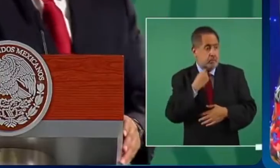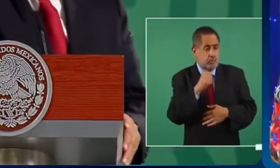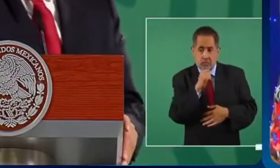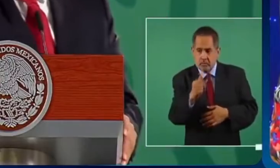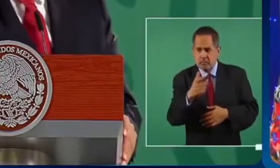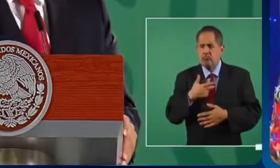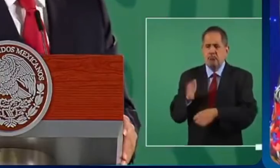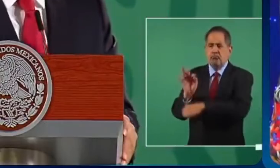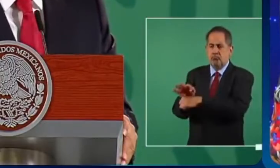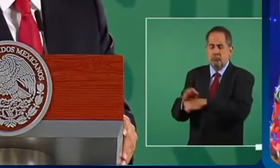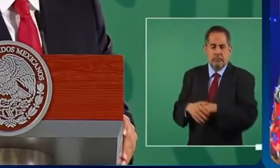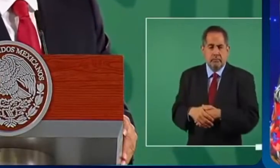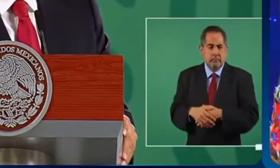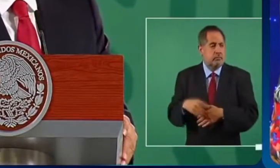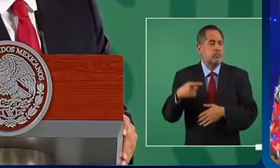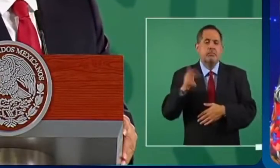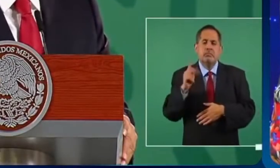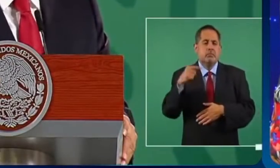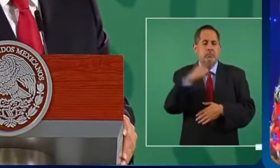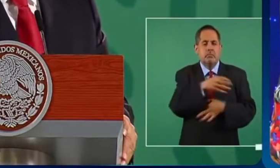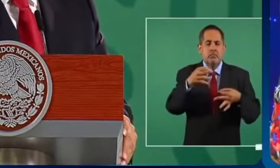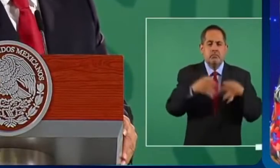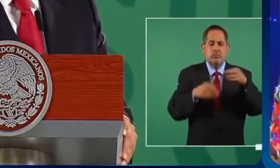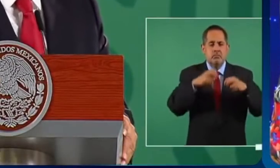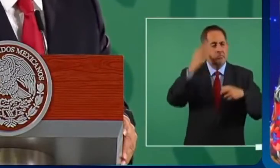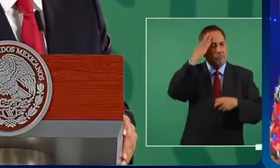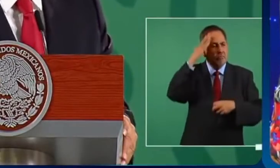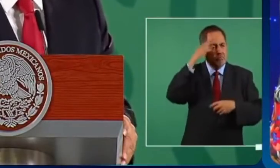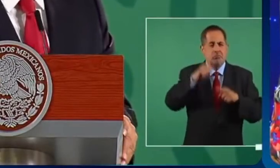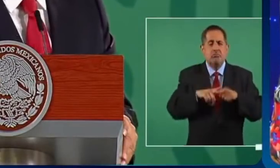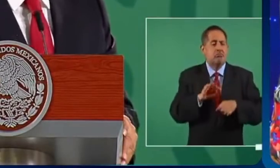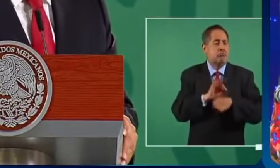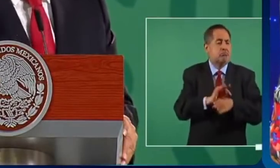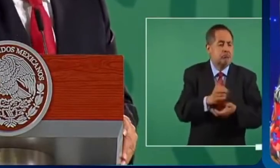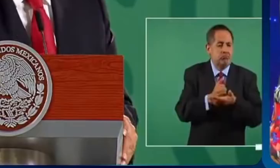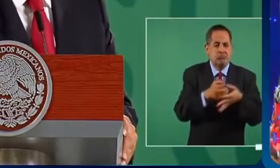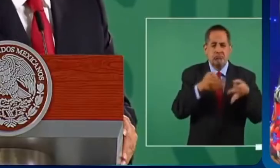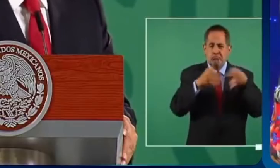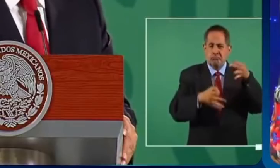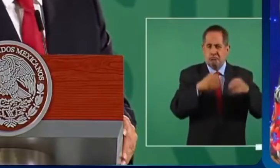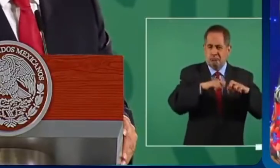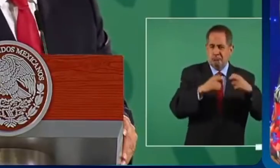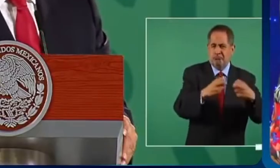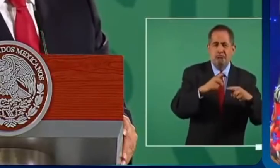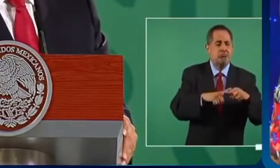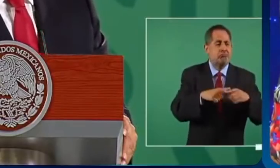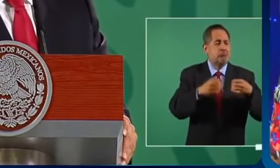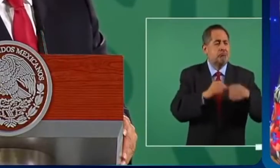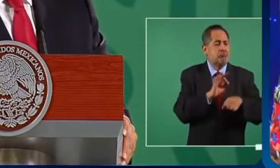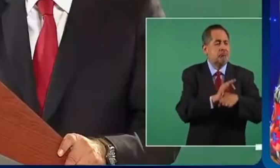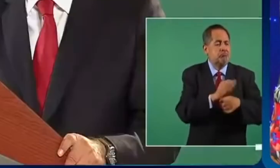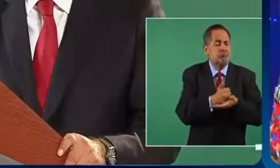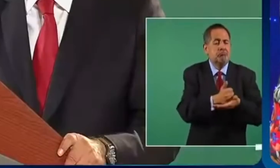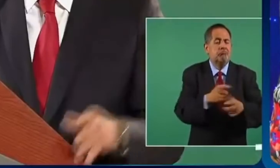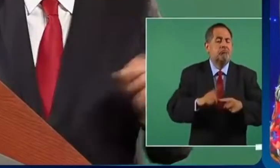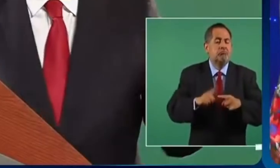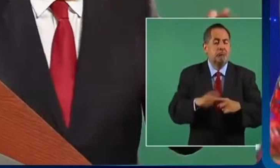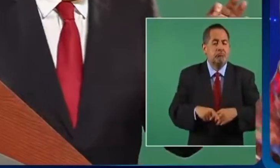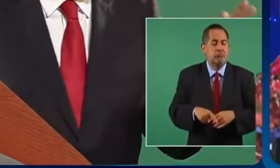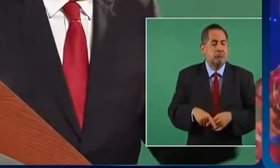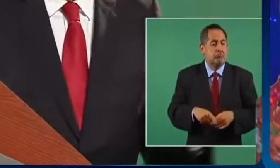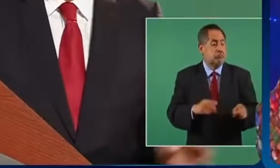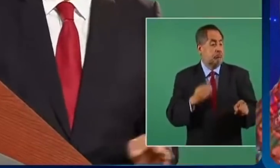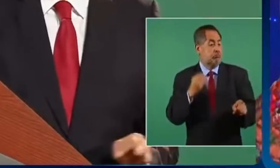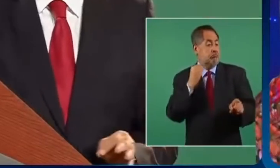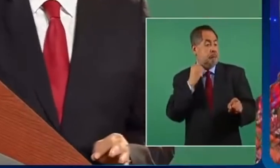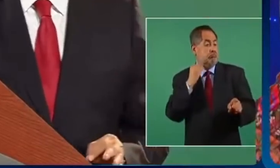pero a quienes atienden los ministros a quienes atienden los magistrados, a quienes atienden los jueces a puro